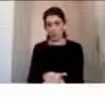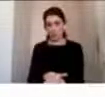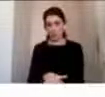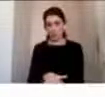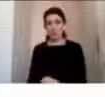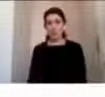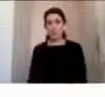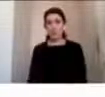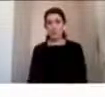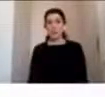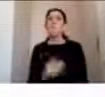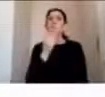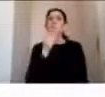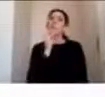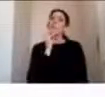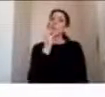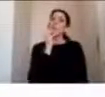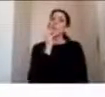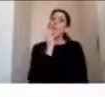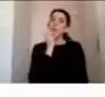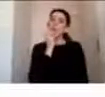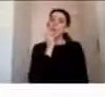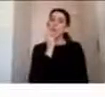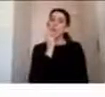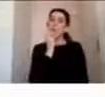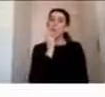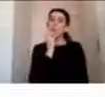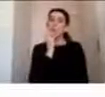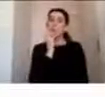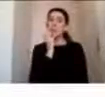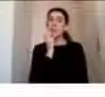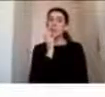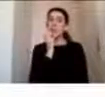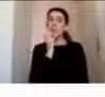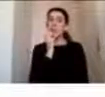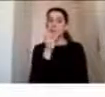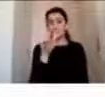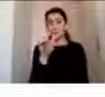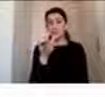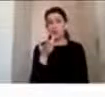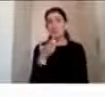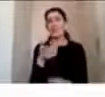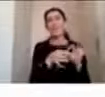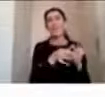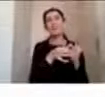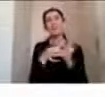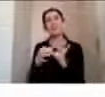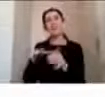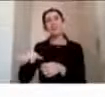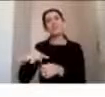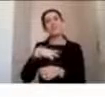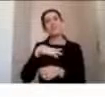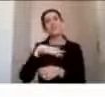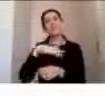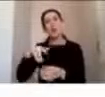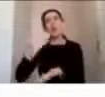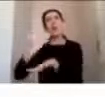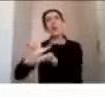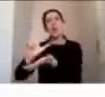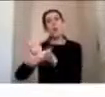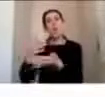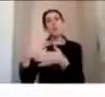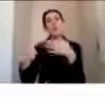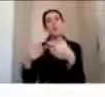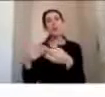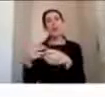También en Antofagasta, que tiene que ver con el medio donde se desenvuelven, donde nosotros desarrollamos nuestras actividades, también tiene mucho que ver con la